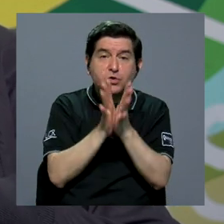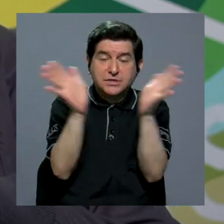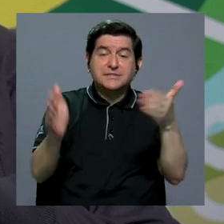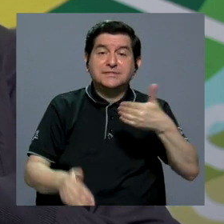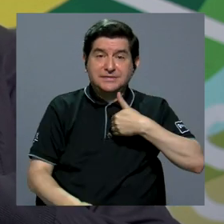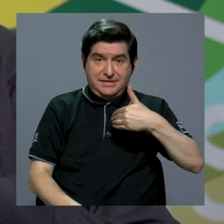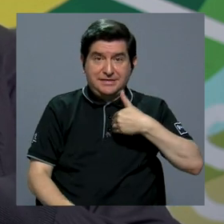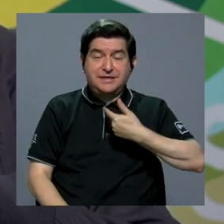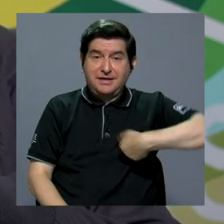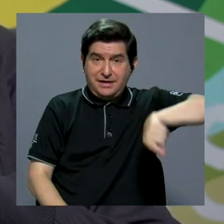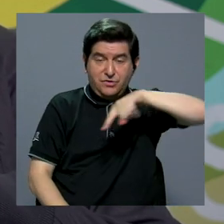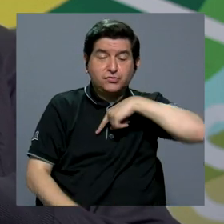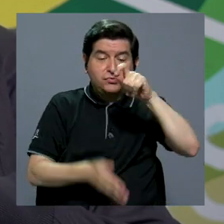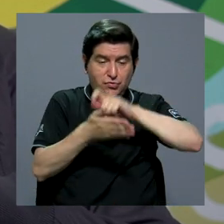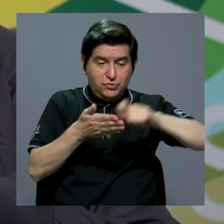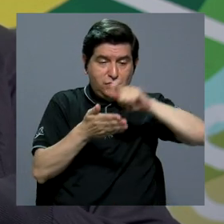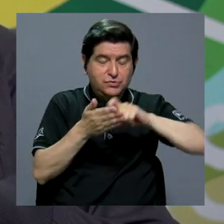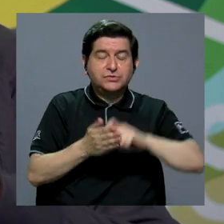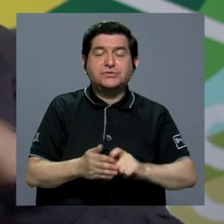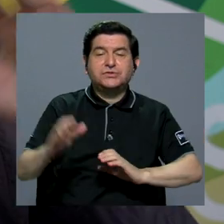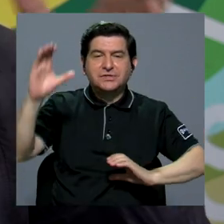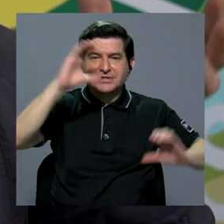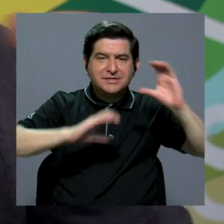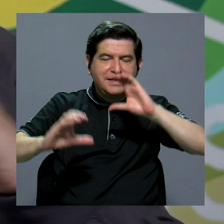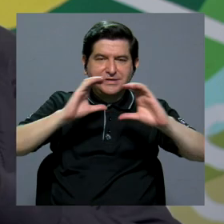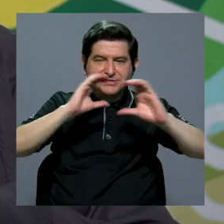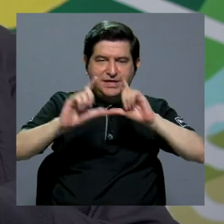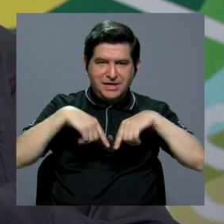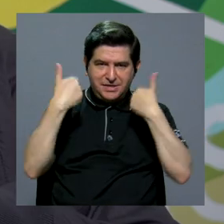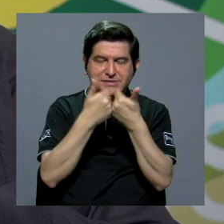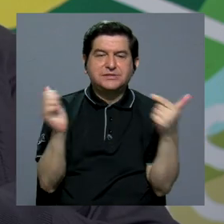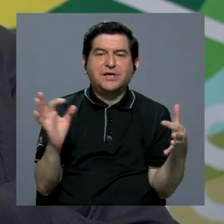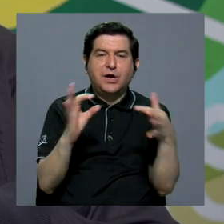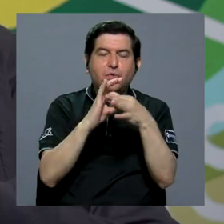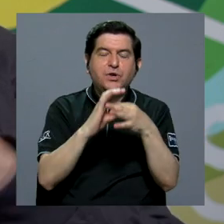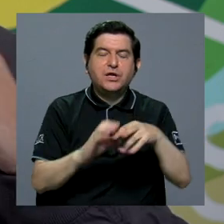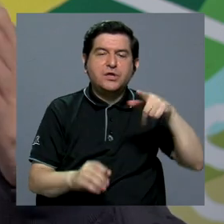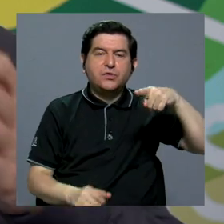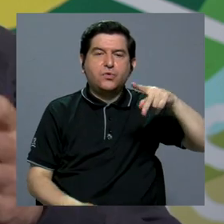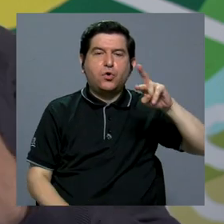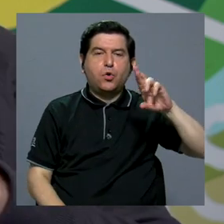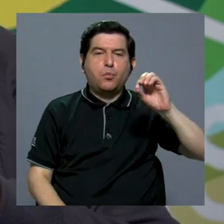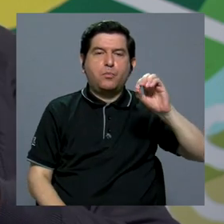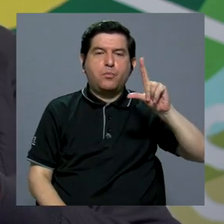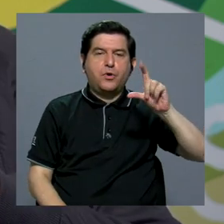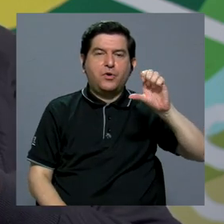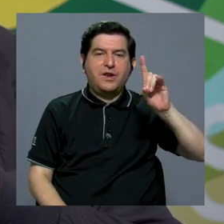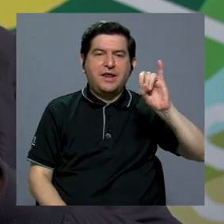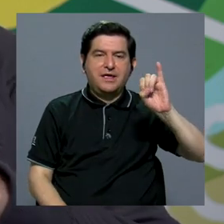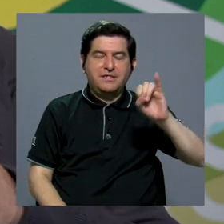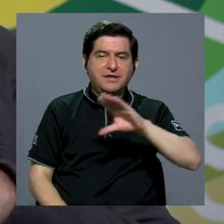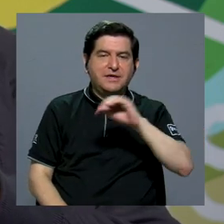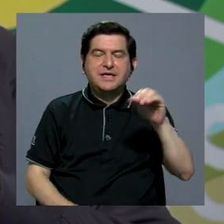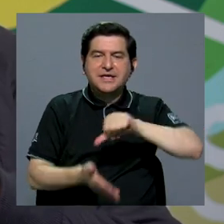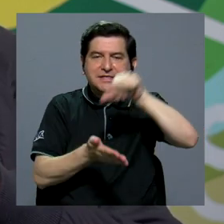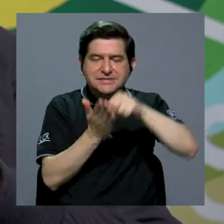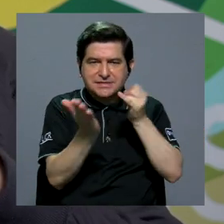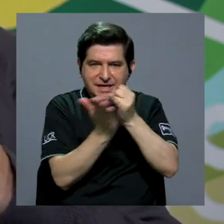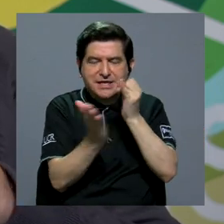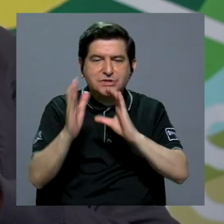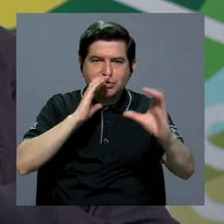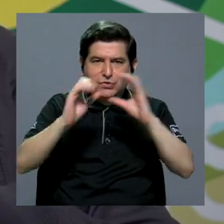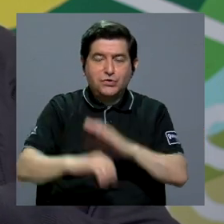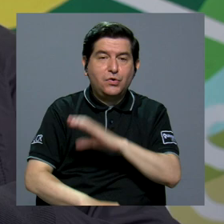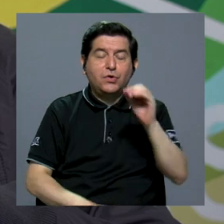que conformamos en la misma Escuela de Ciencias de la Comunicación, en conjunto con Proledi, en conjunto con el Centro de Investigaciones en